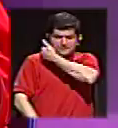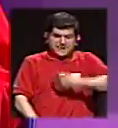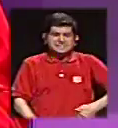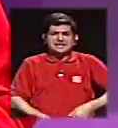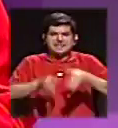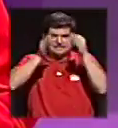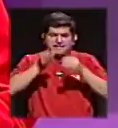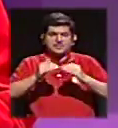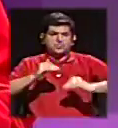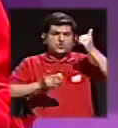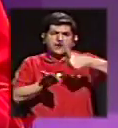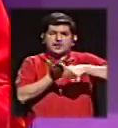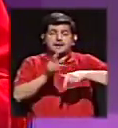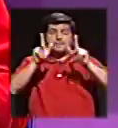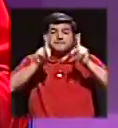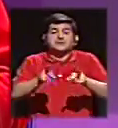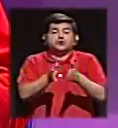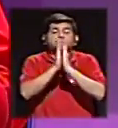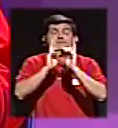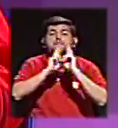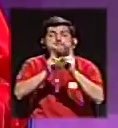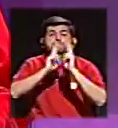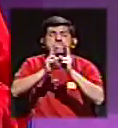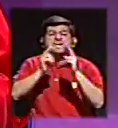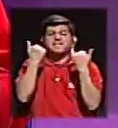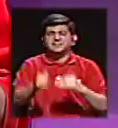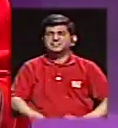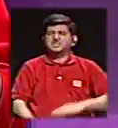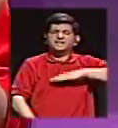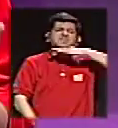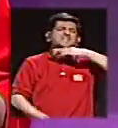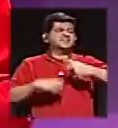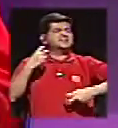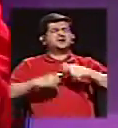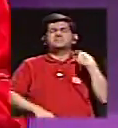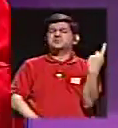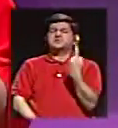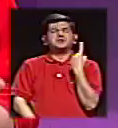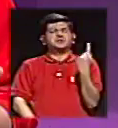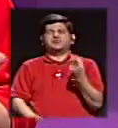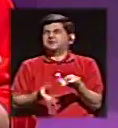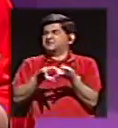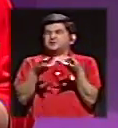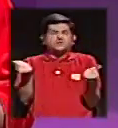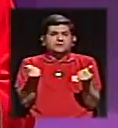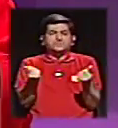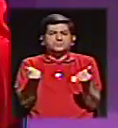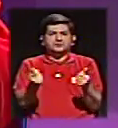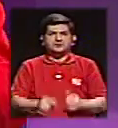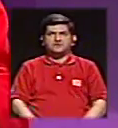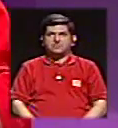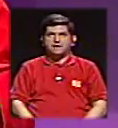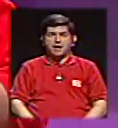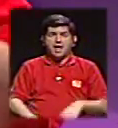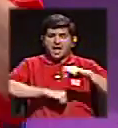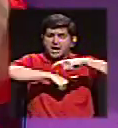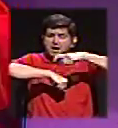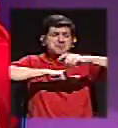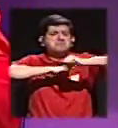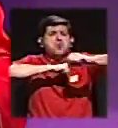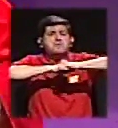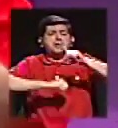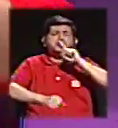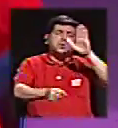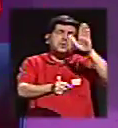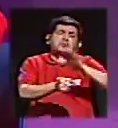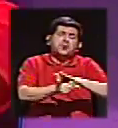quiere respuestas. La gente está harta de los problemas de siempre que no se solucionan. Viene una campaña, y viene